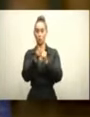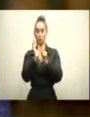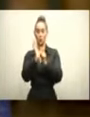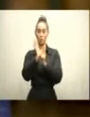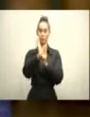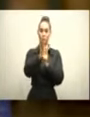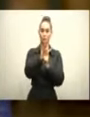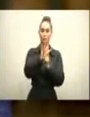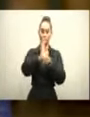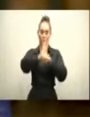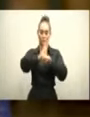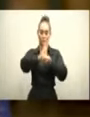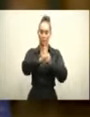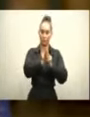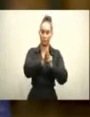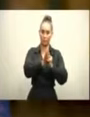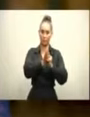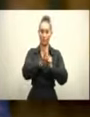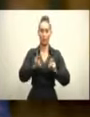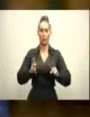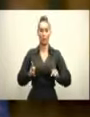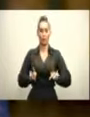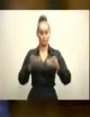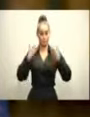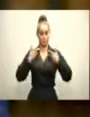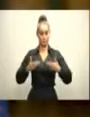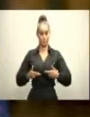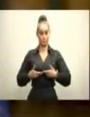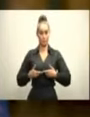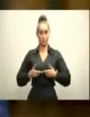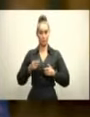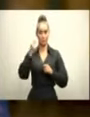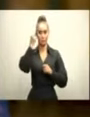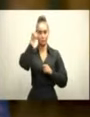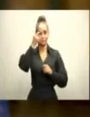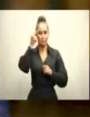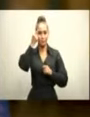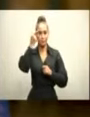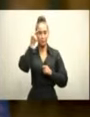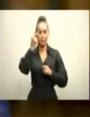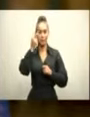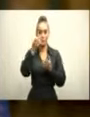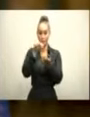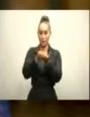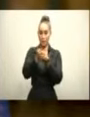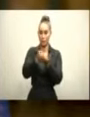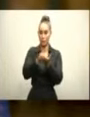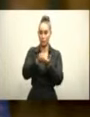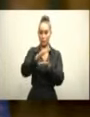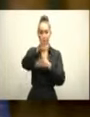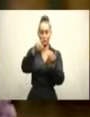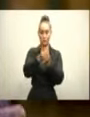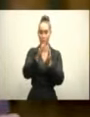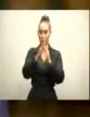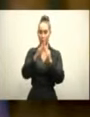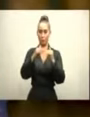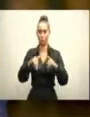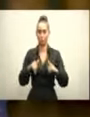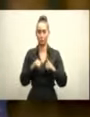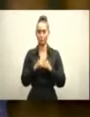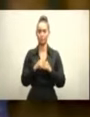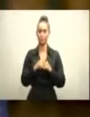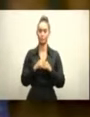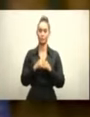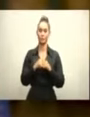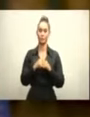en la salud física, mental y económica. El sacrificio asumido por la población y el Estado es enorme.